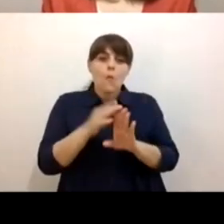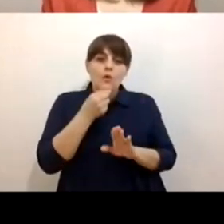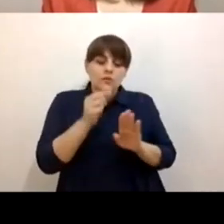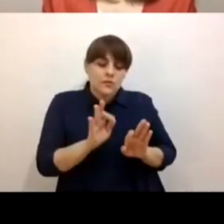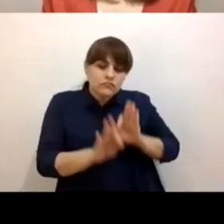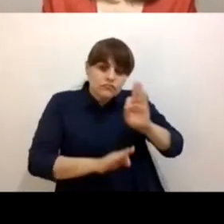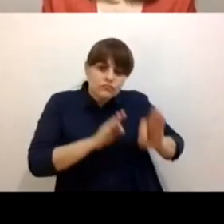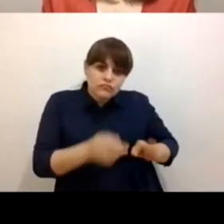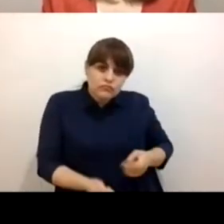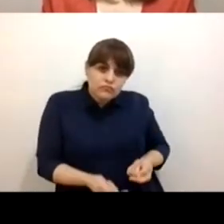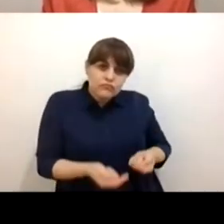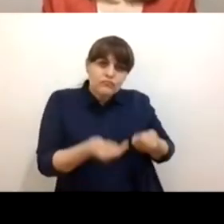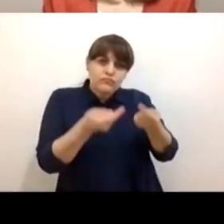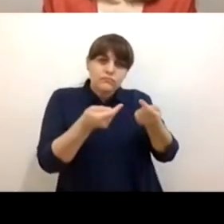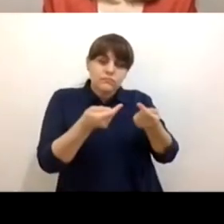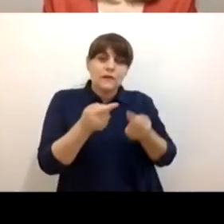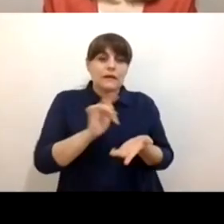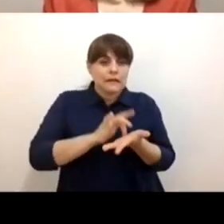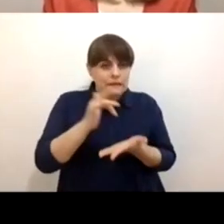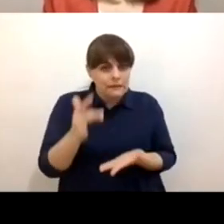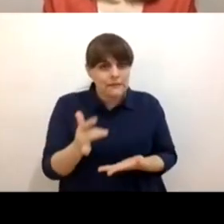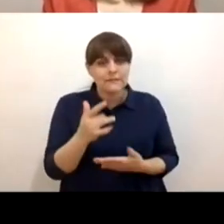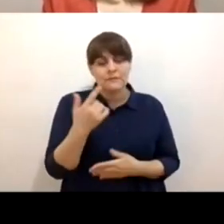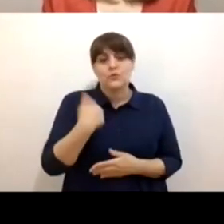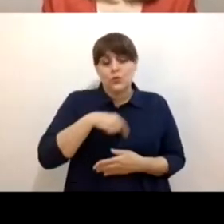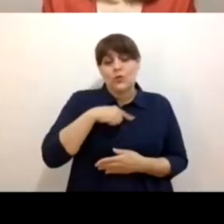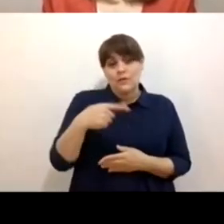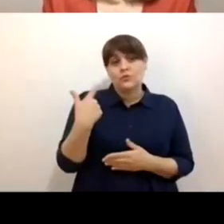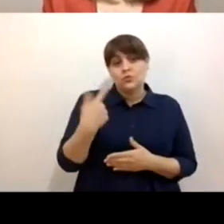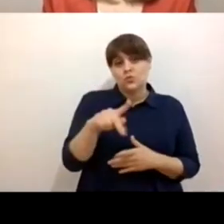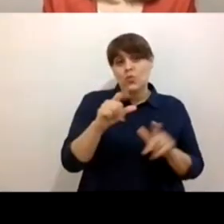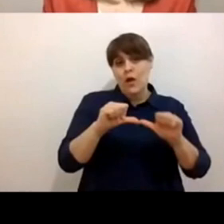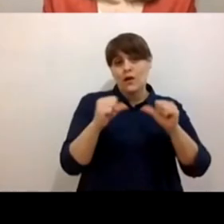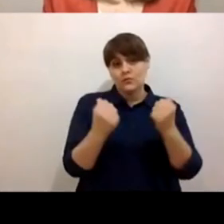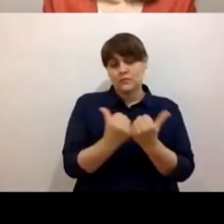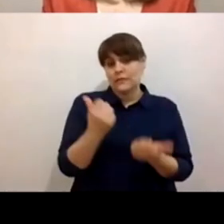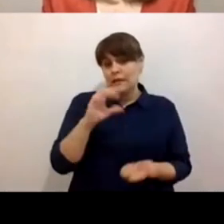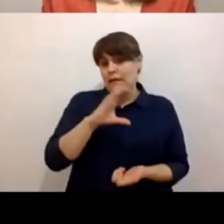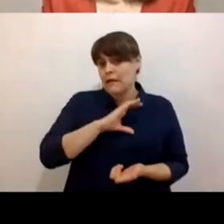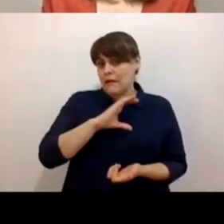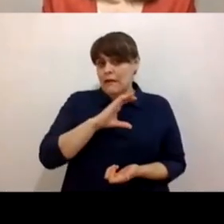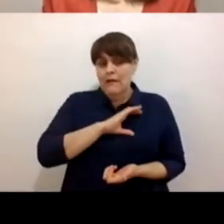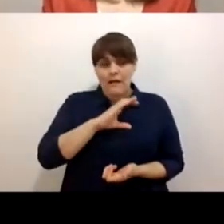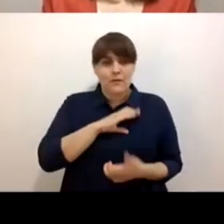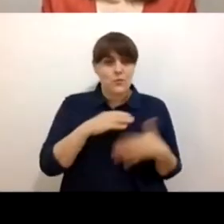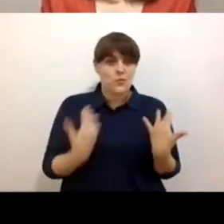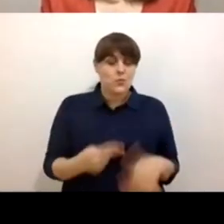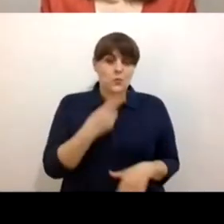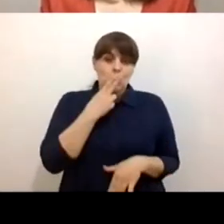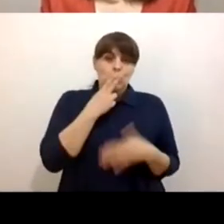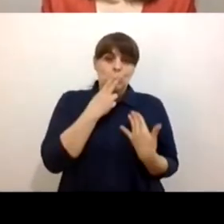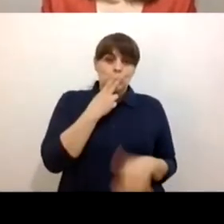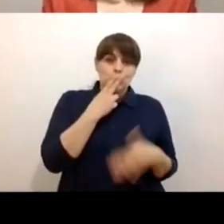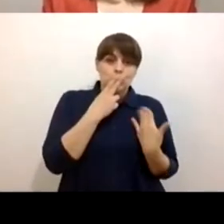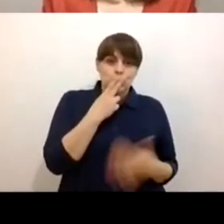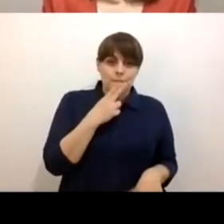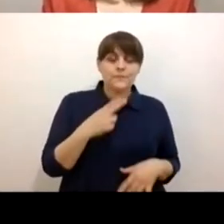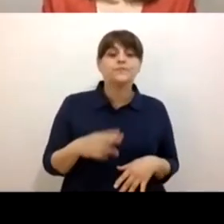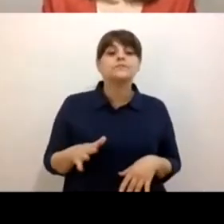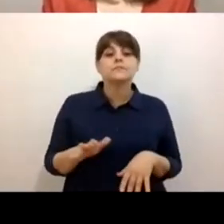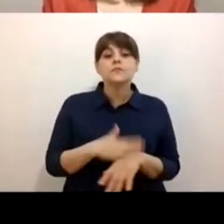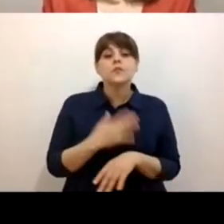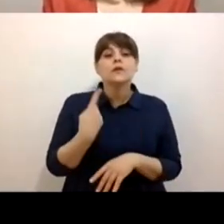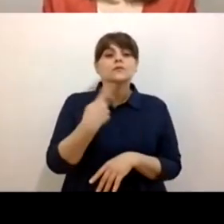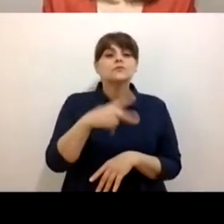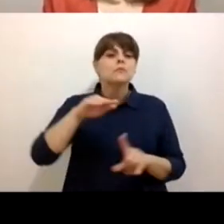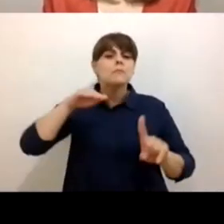conocemos y le agradecemos y queremos. Muy en la línea, pues, de precisamente eso